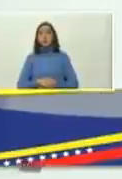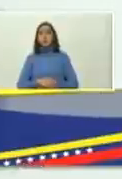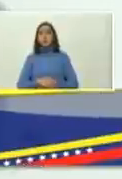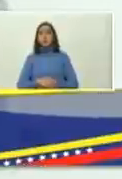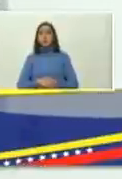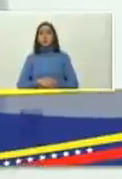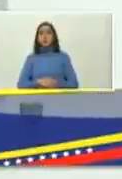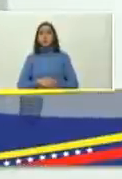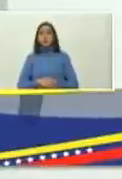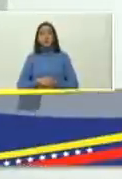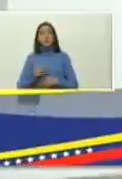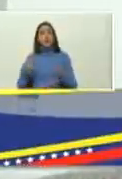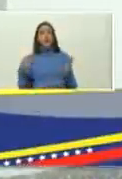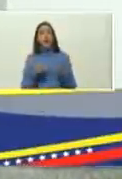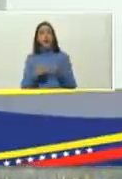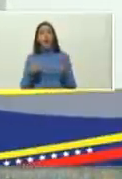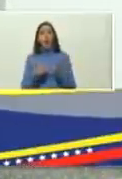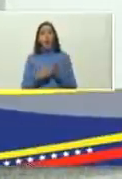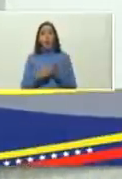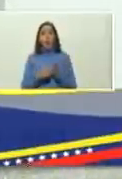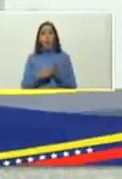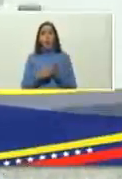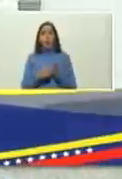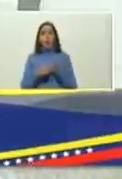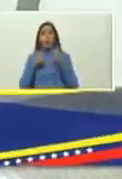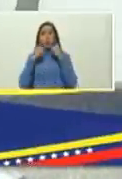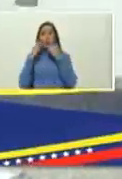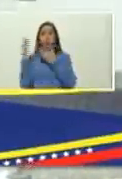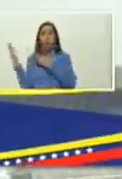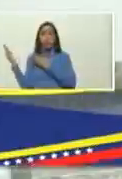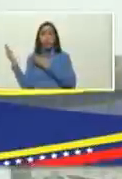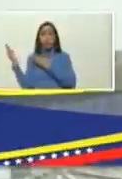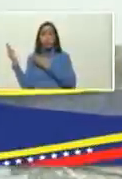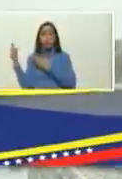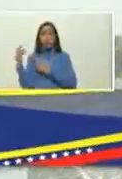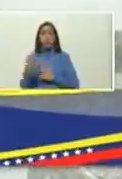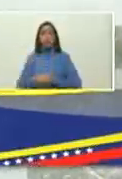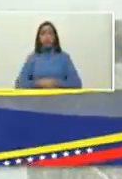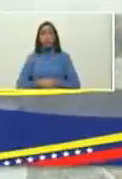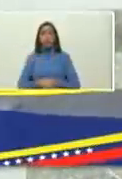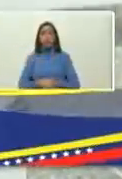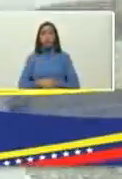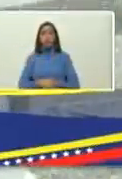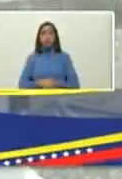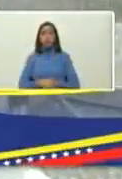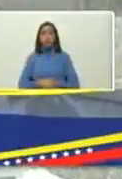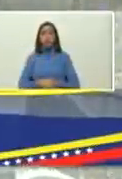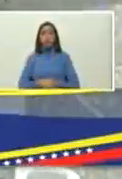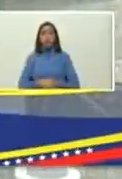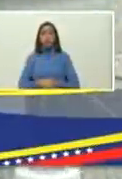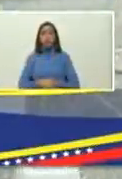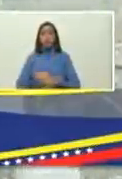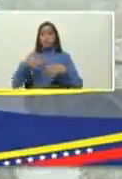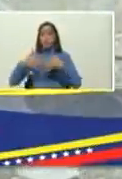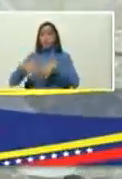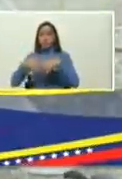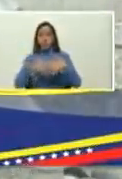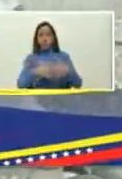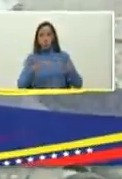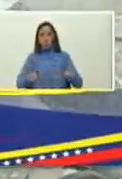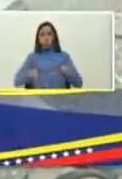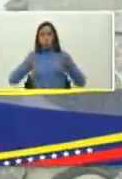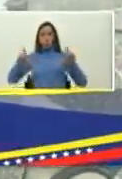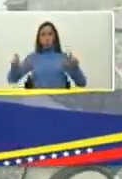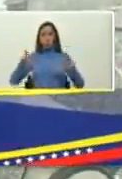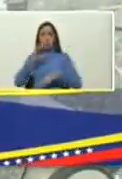presidente que el alquiler de un arco en C como el que tenemos acá atrás un intensificador de imágenes en una